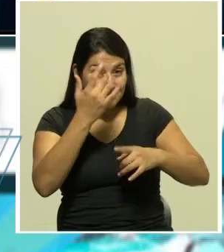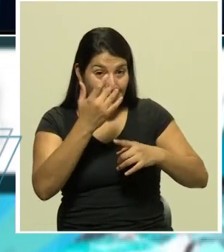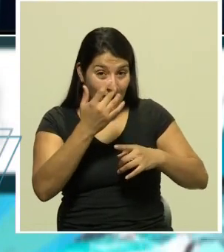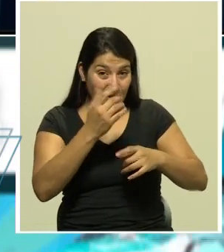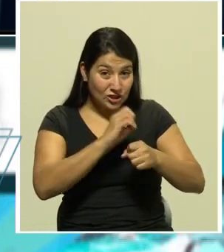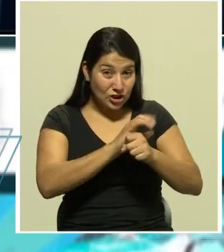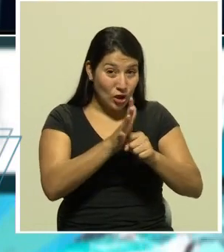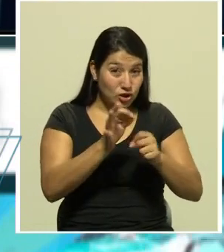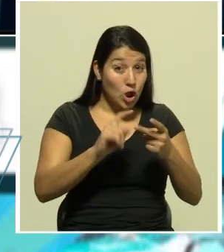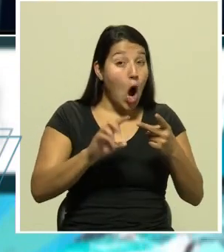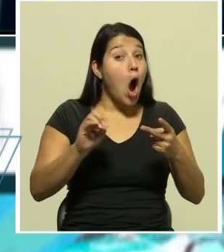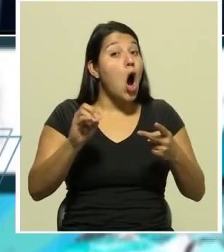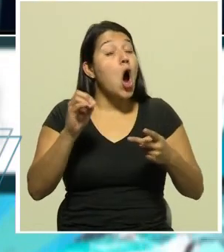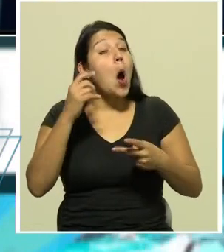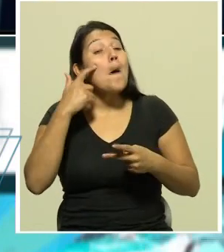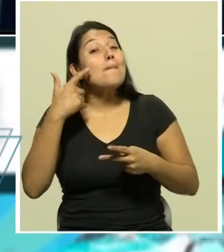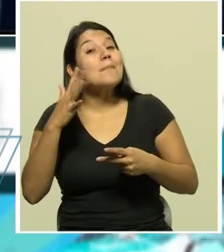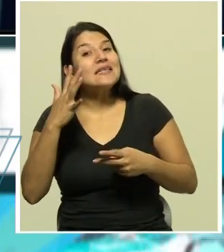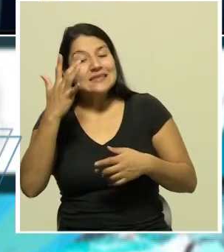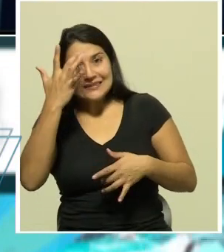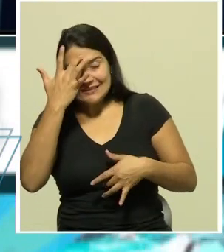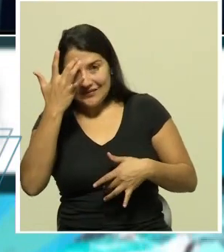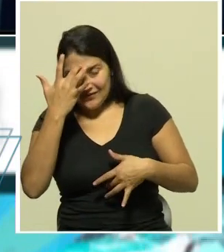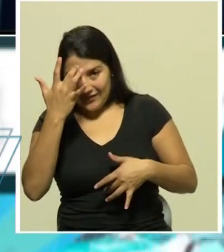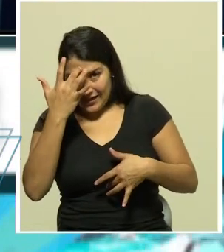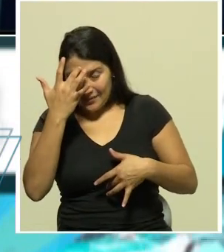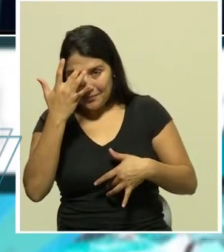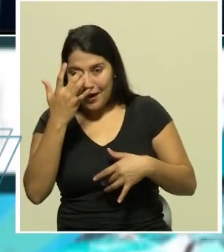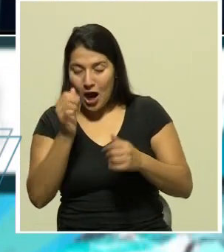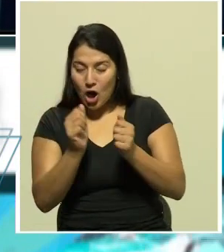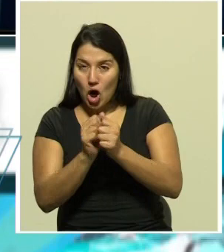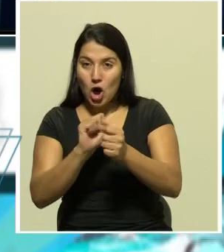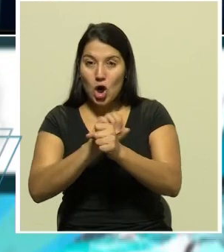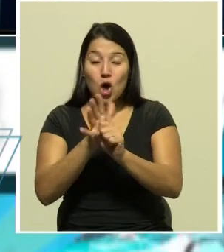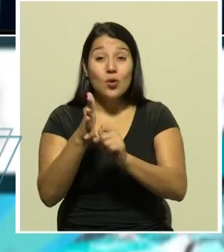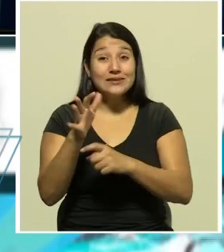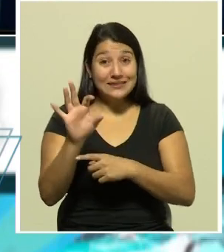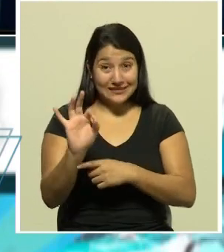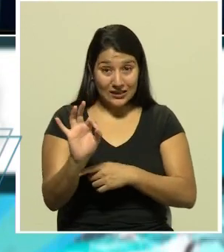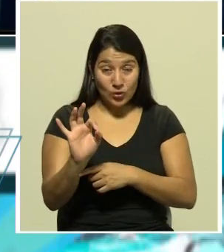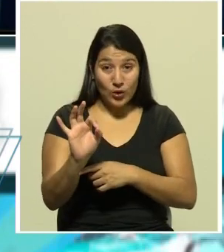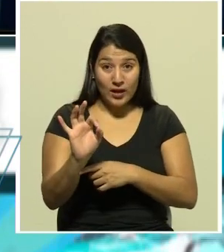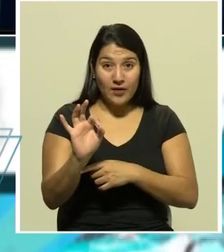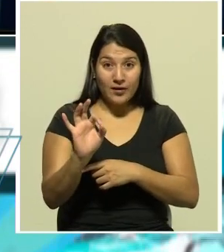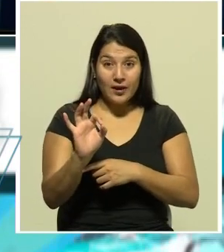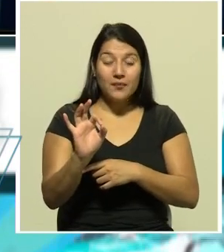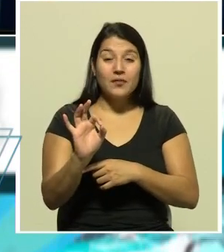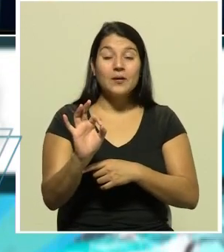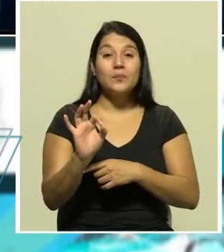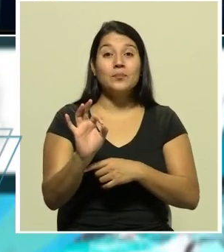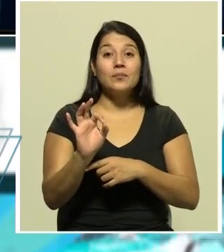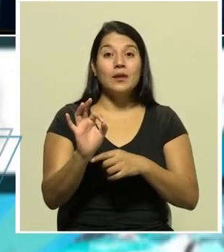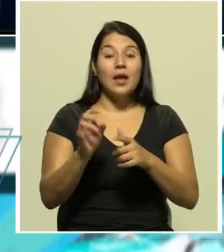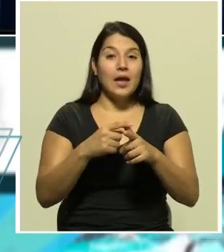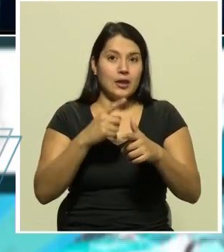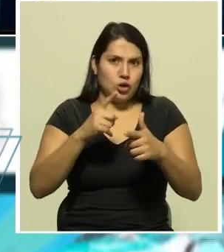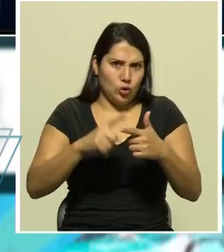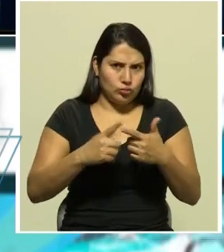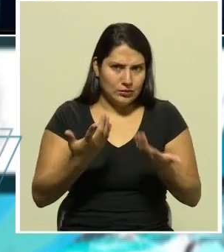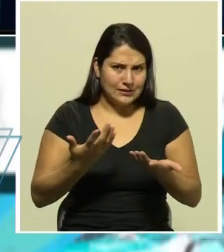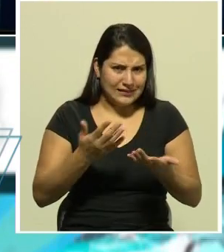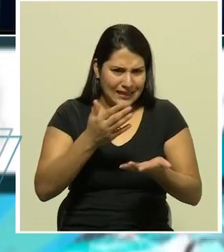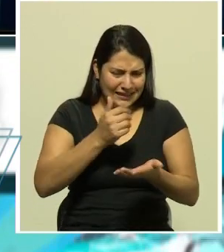de estar contagiadas con la enfermedad que da pie o lugar a la declaratoria de la emergencia es absolutamente